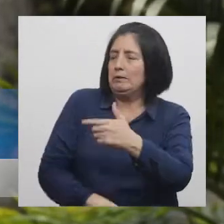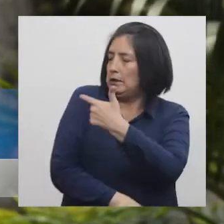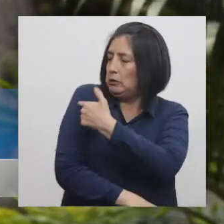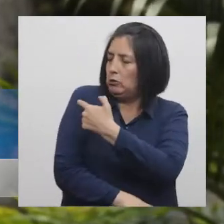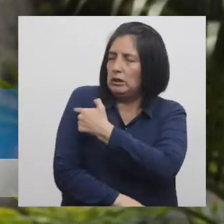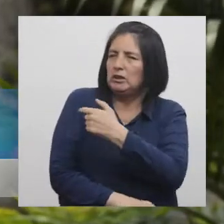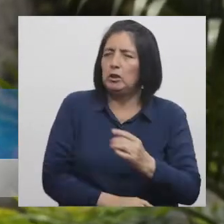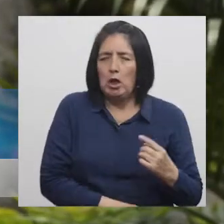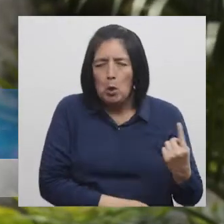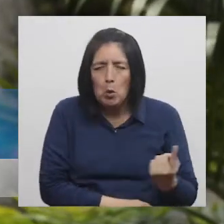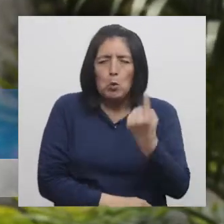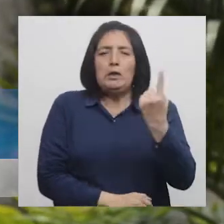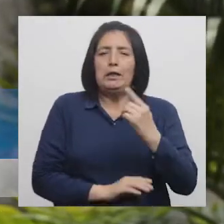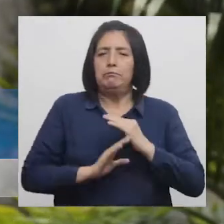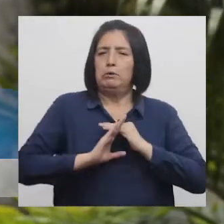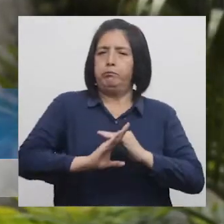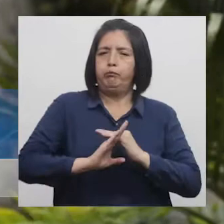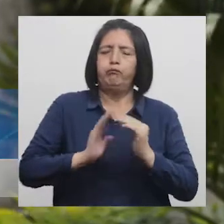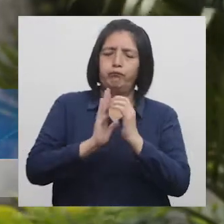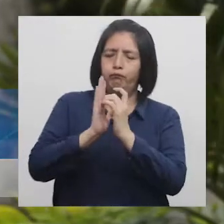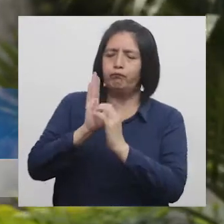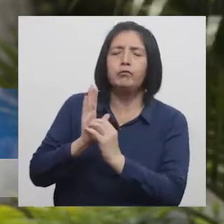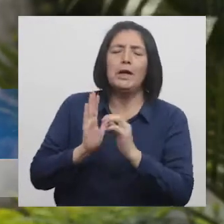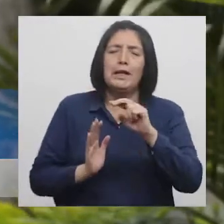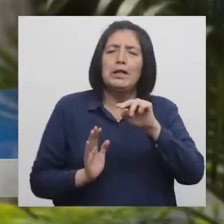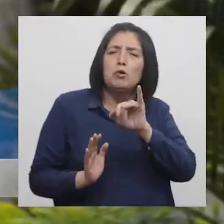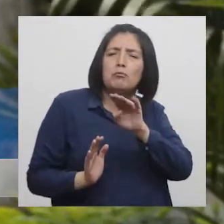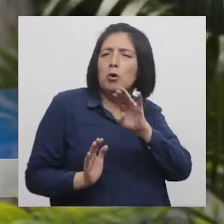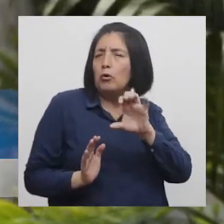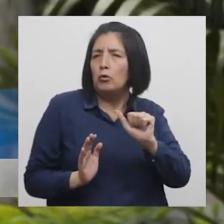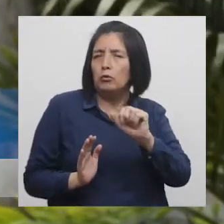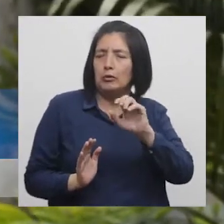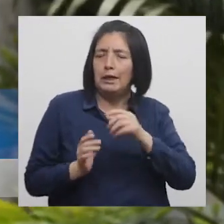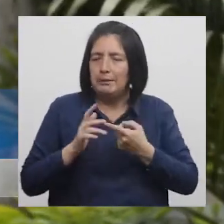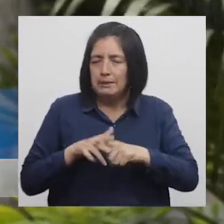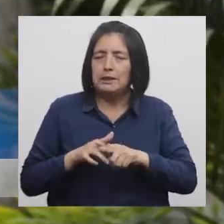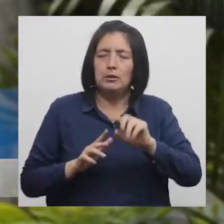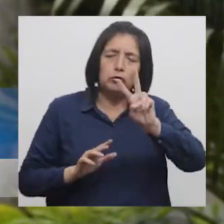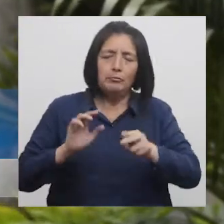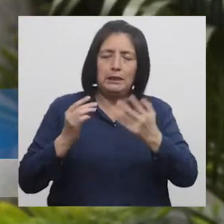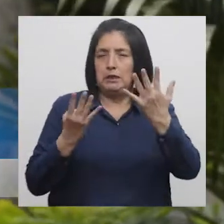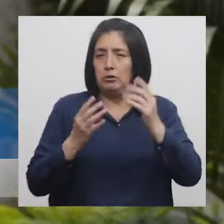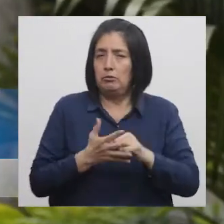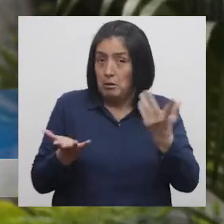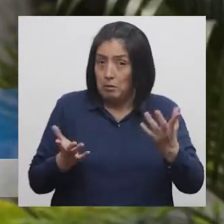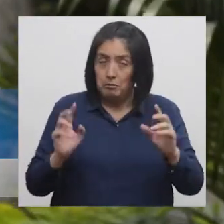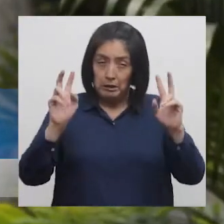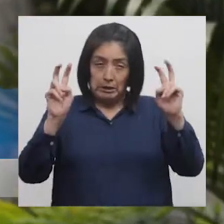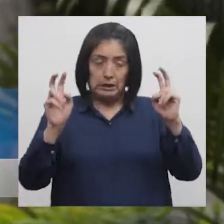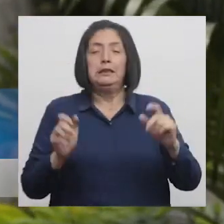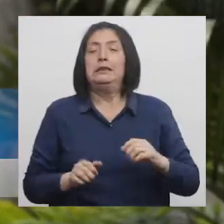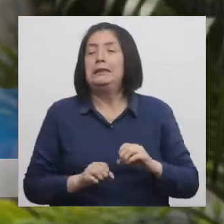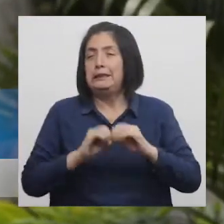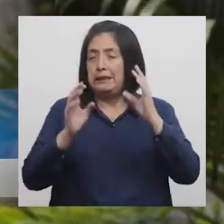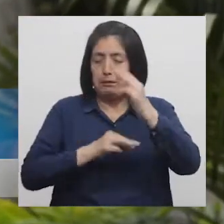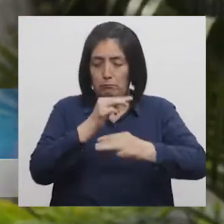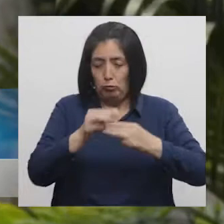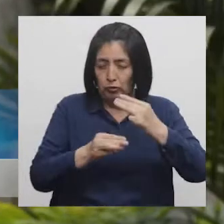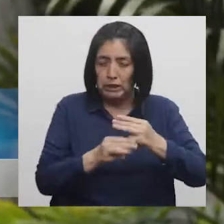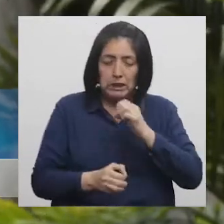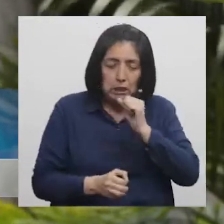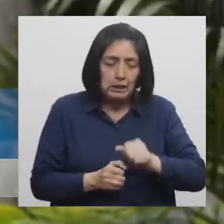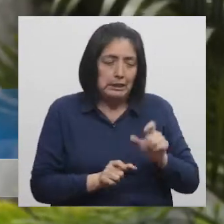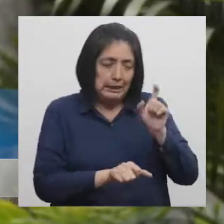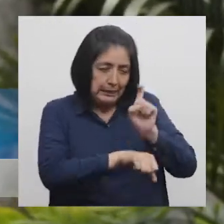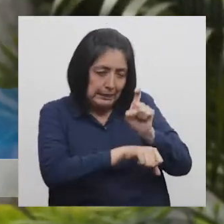la dosis única contra el neumococo a partir del año 2019. Por ello, en el marco del Día Mundial del Adulto Mayor, se inició la capacitación al